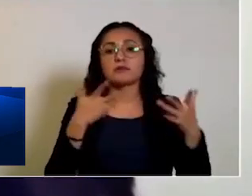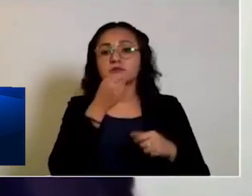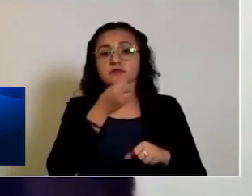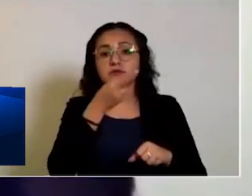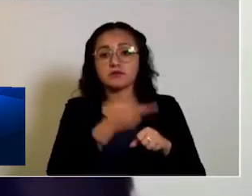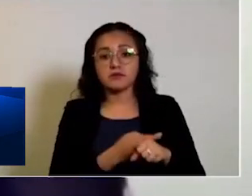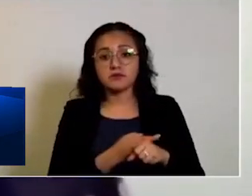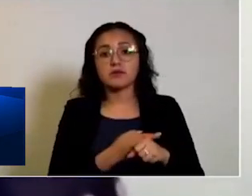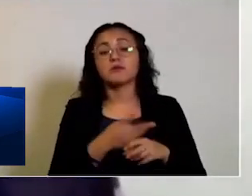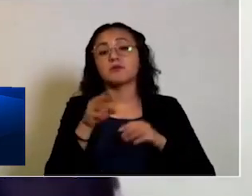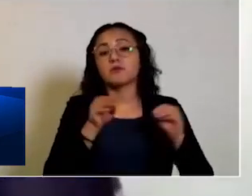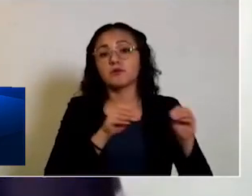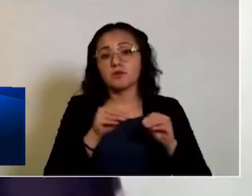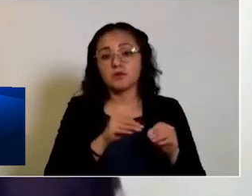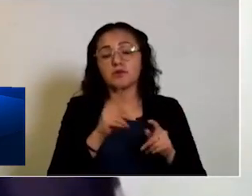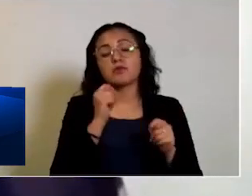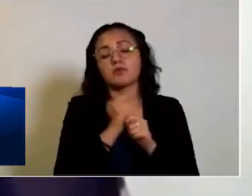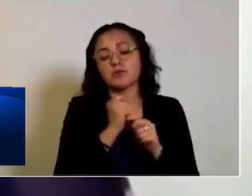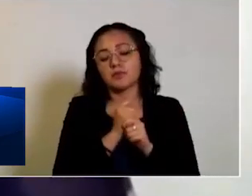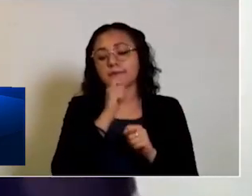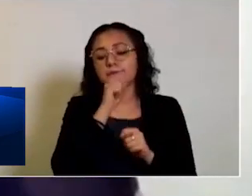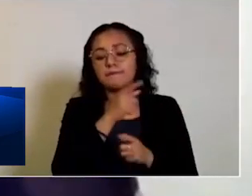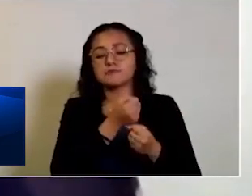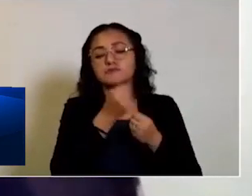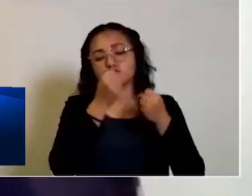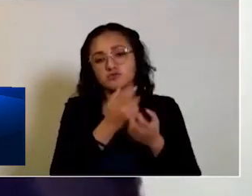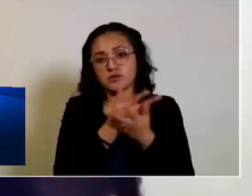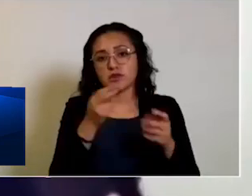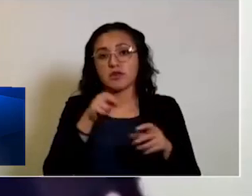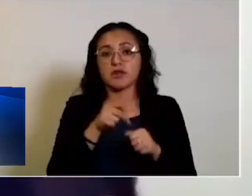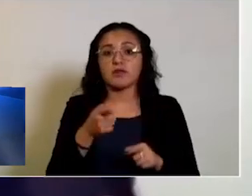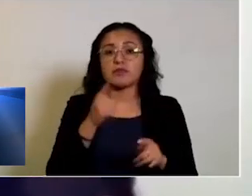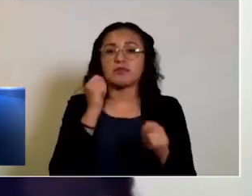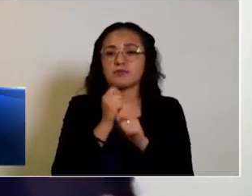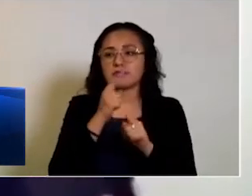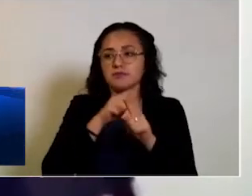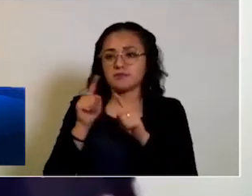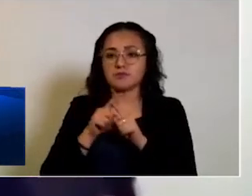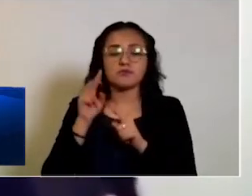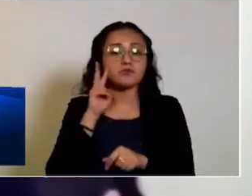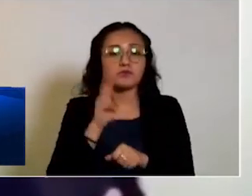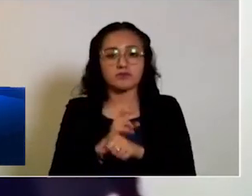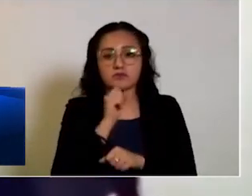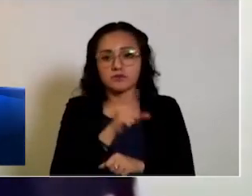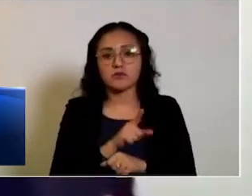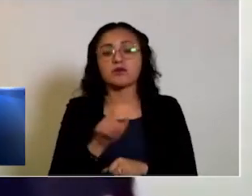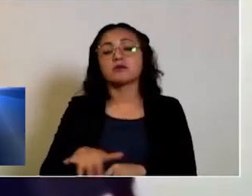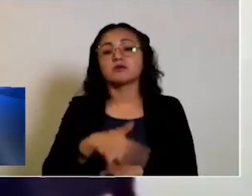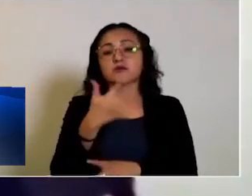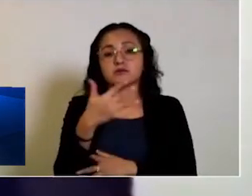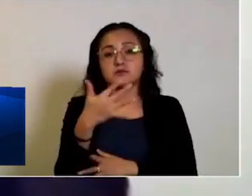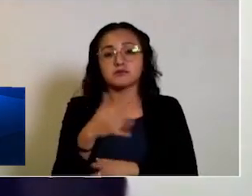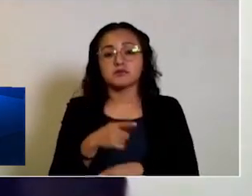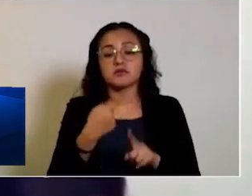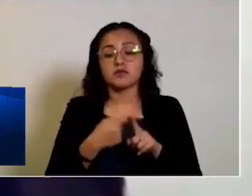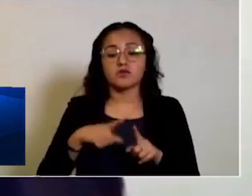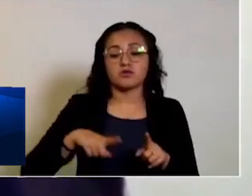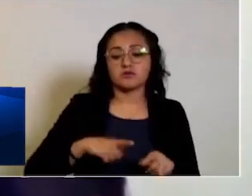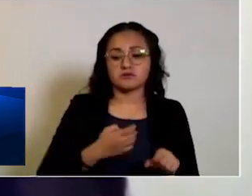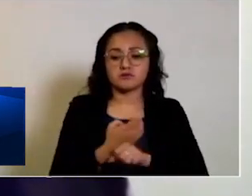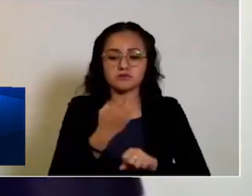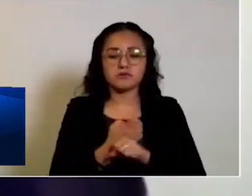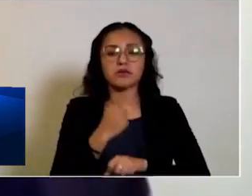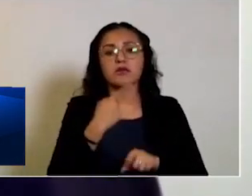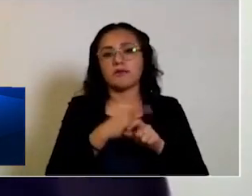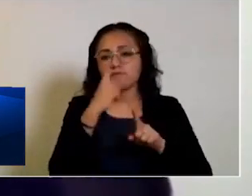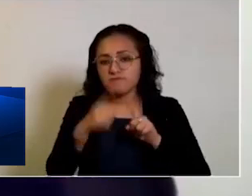Secretarías de Movilidad y Seguridad Pública en el transporte público. Décimo quinto, el gobierno del Estado